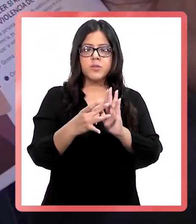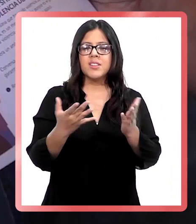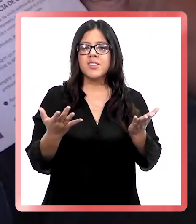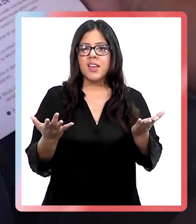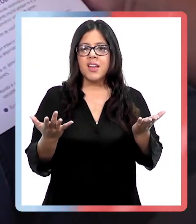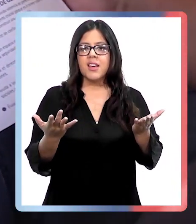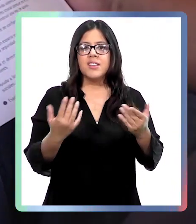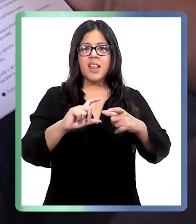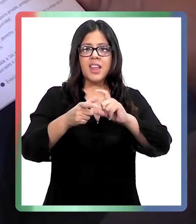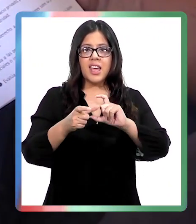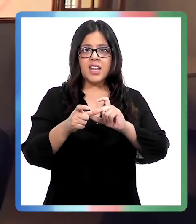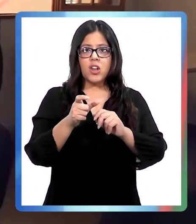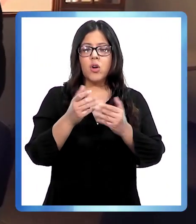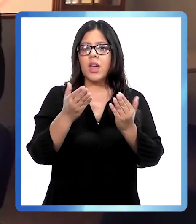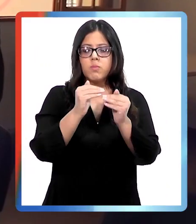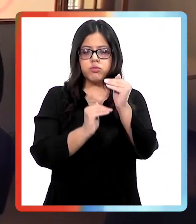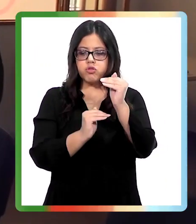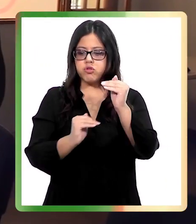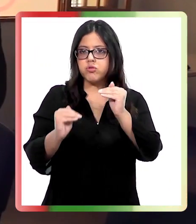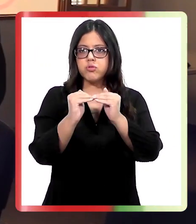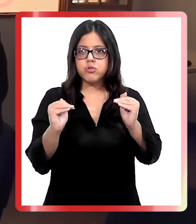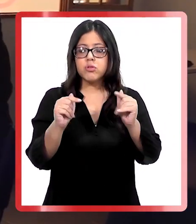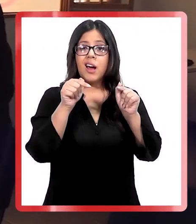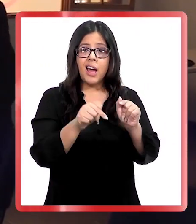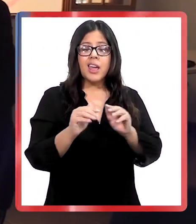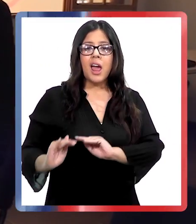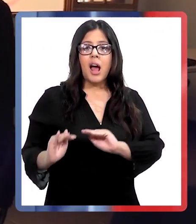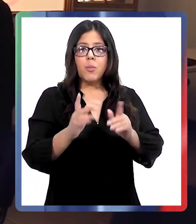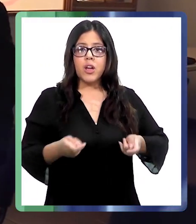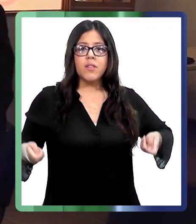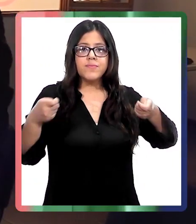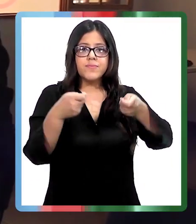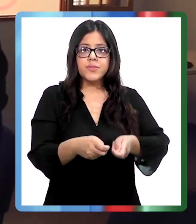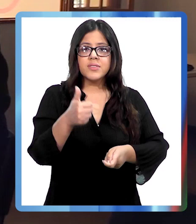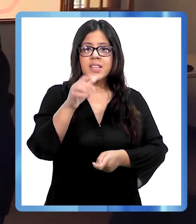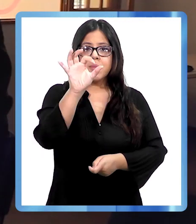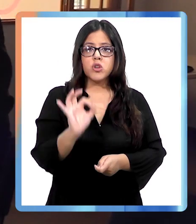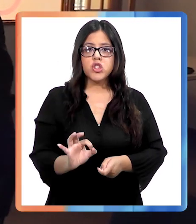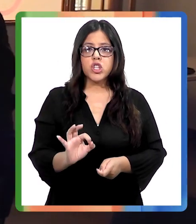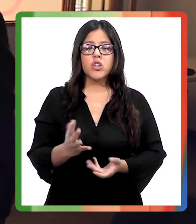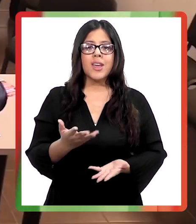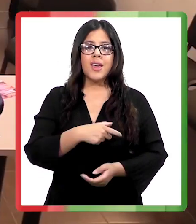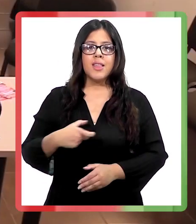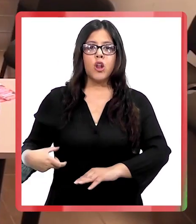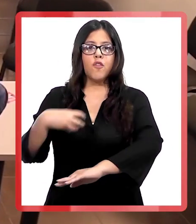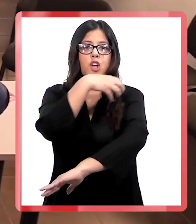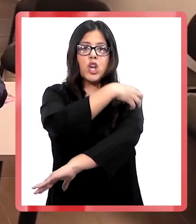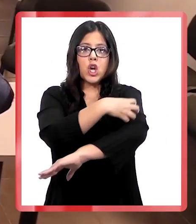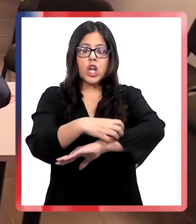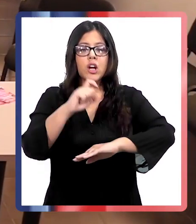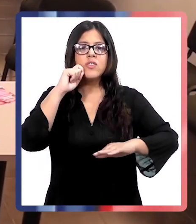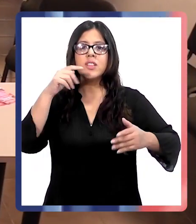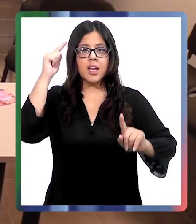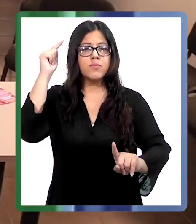Iguales. Iniciativa que, apoyada financieramente por el 6% del gobierno regional, busca convertirse en una herramienta